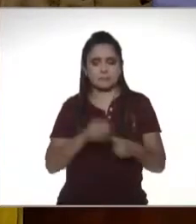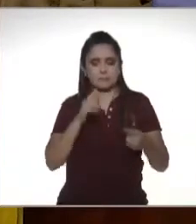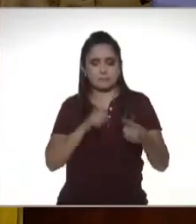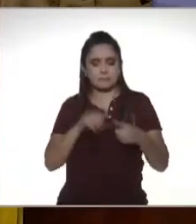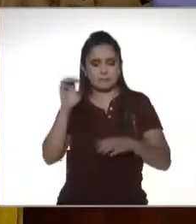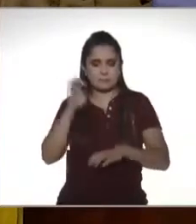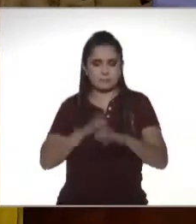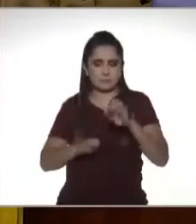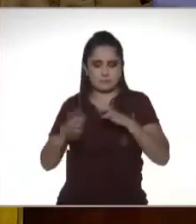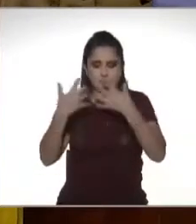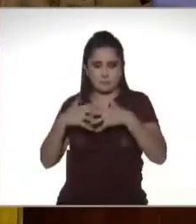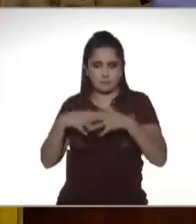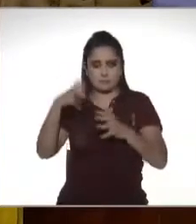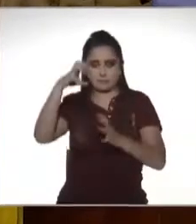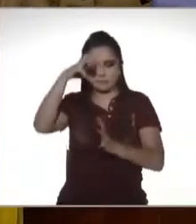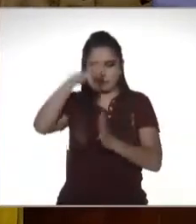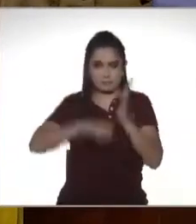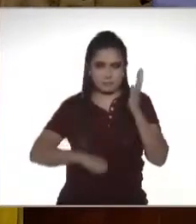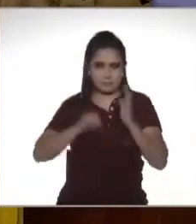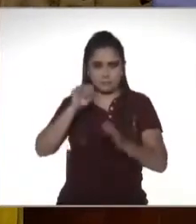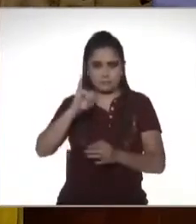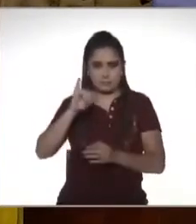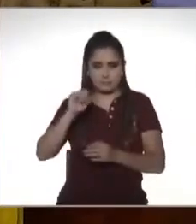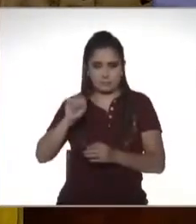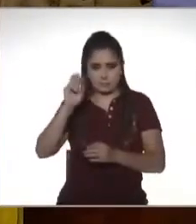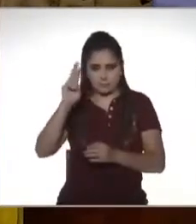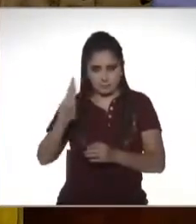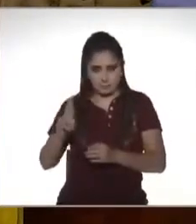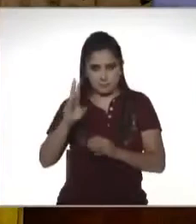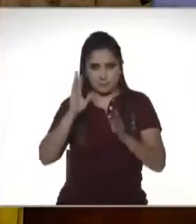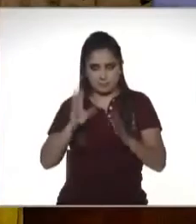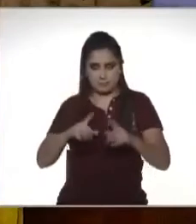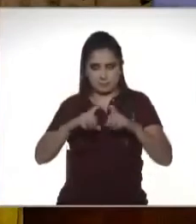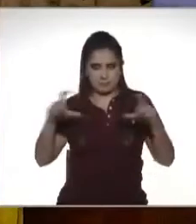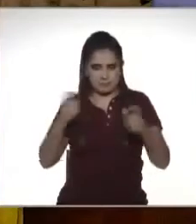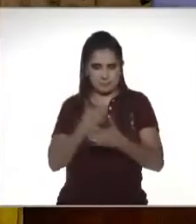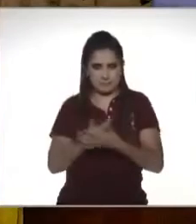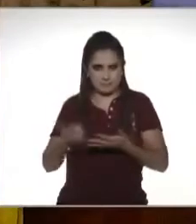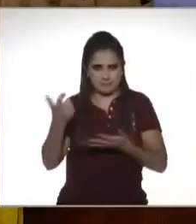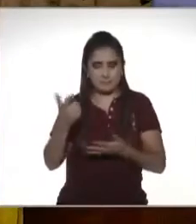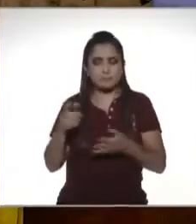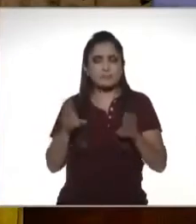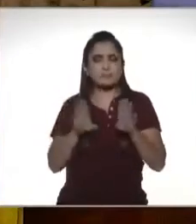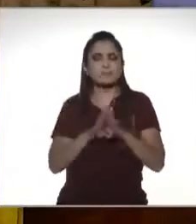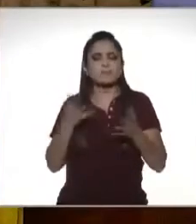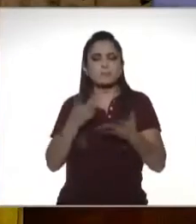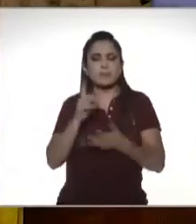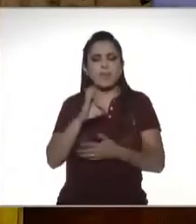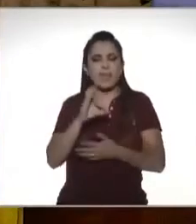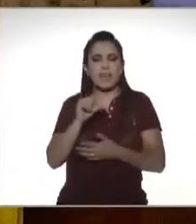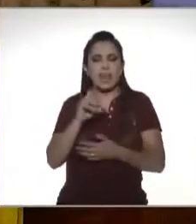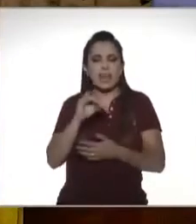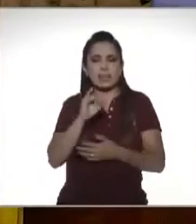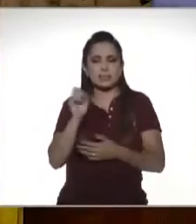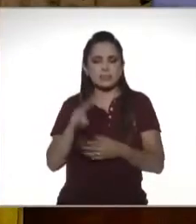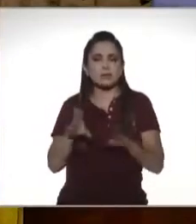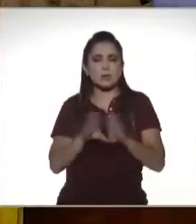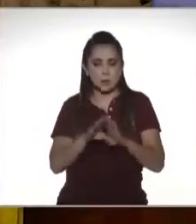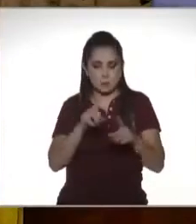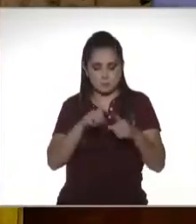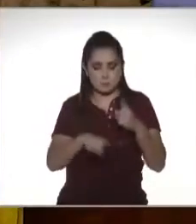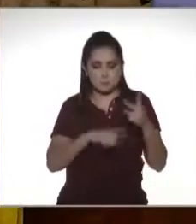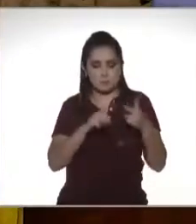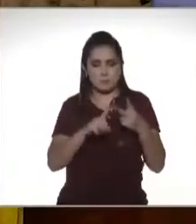la empresa descuenta el ISR comprobado del talón de pago cómo aplica la declaración la segunda